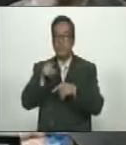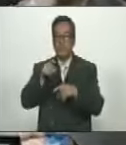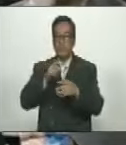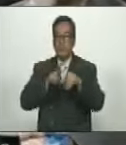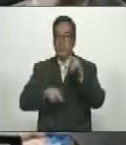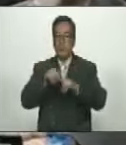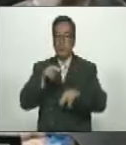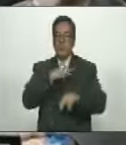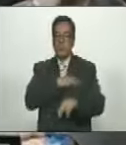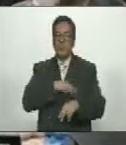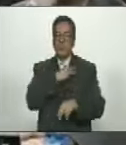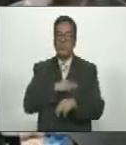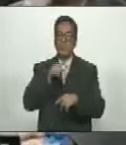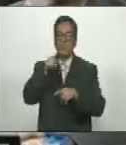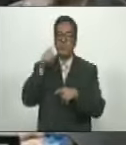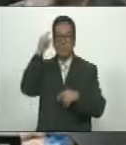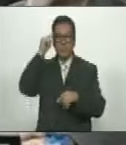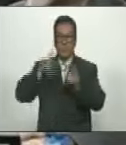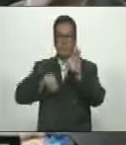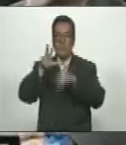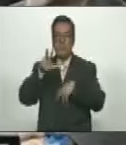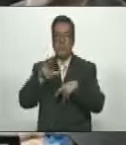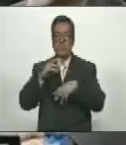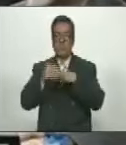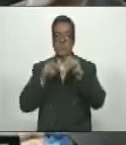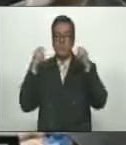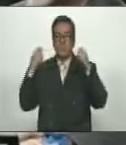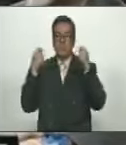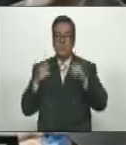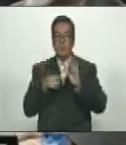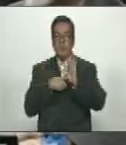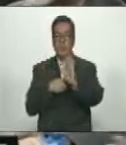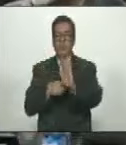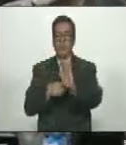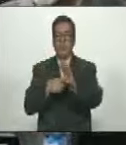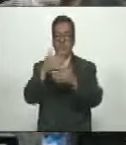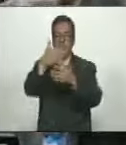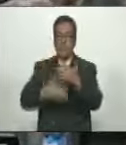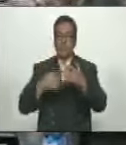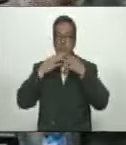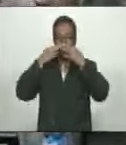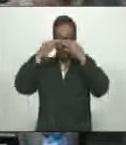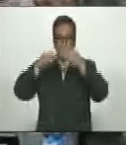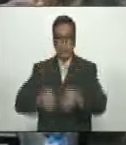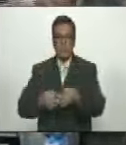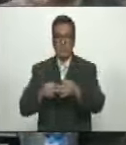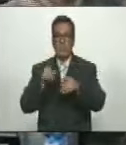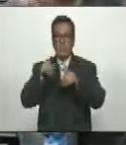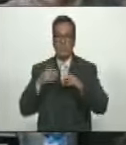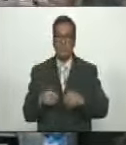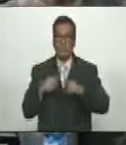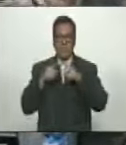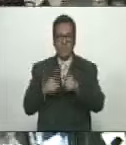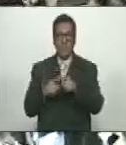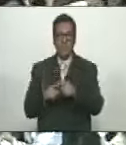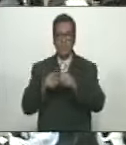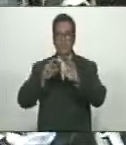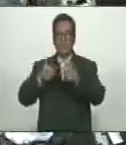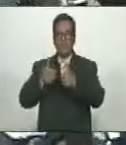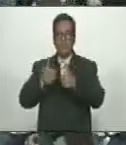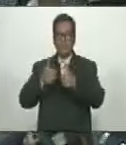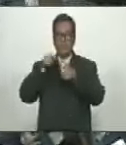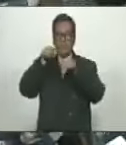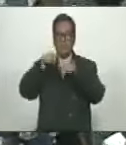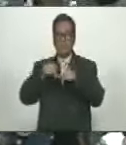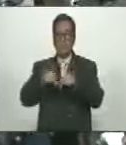Creación De Esta Gran Misión El Día 13 Lo Estaba Promulgando Y Publicando En La Gaceta Oficial Dando De Esa Manera Inicio A La